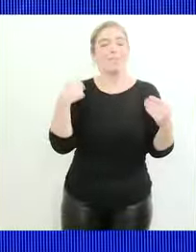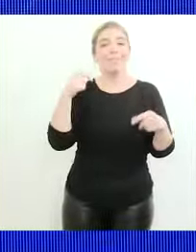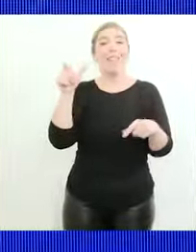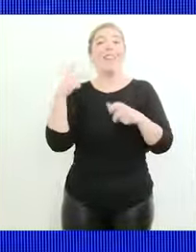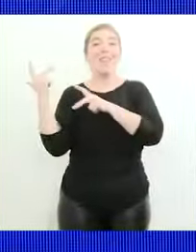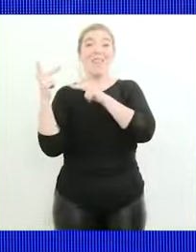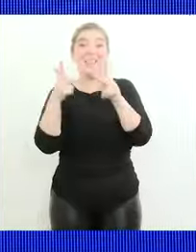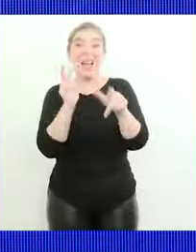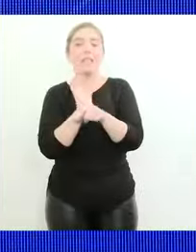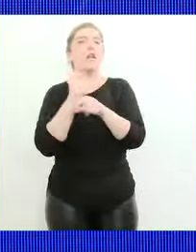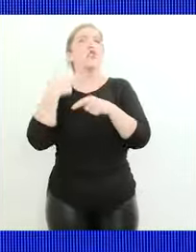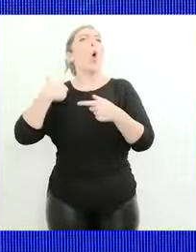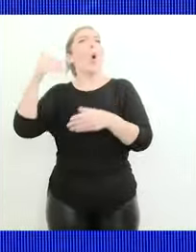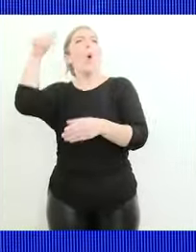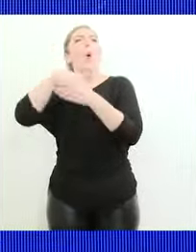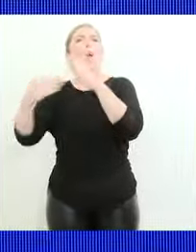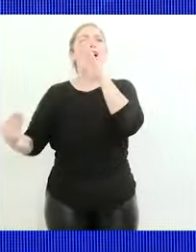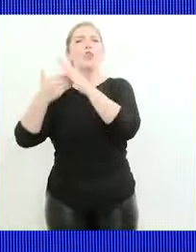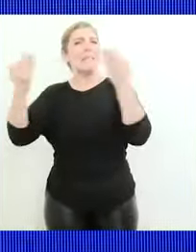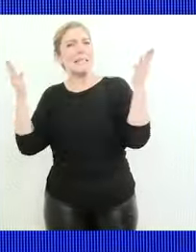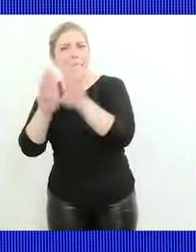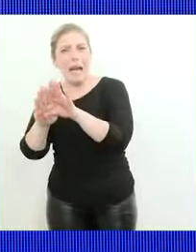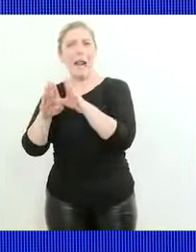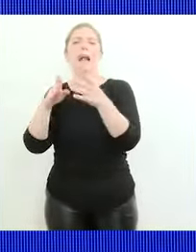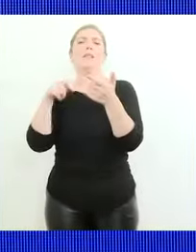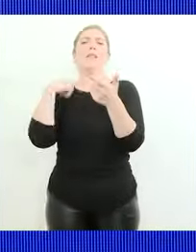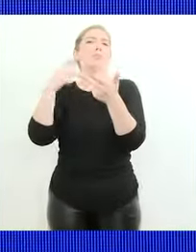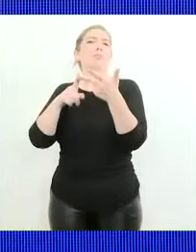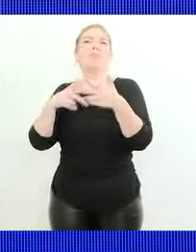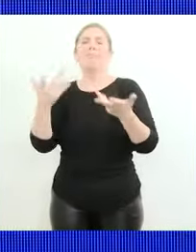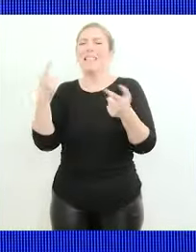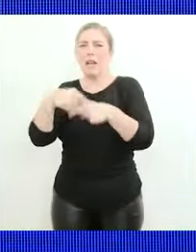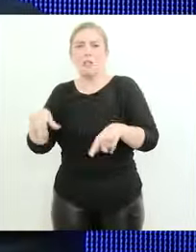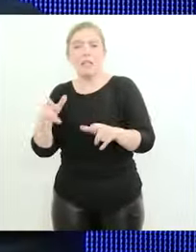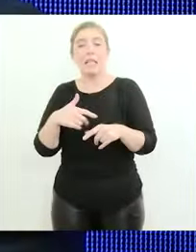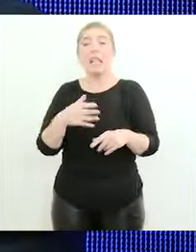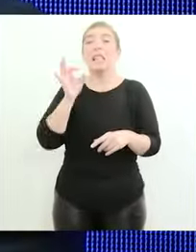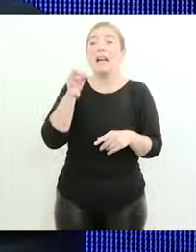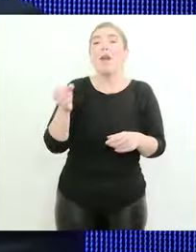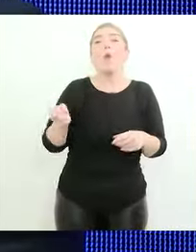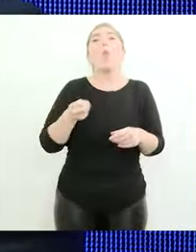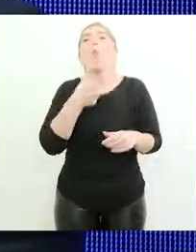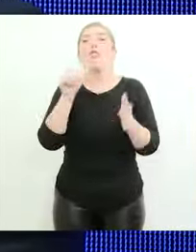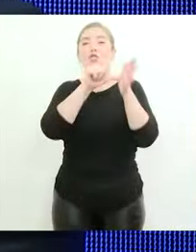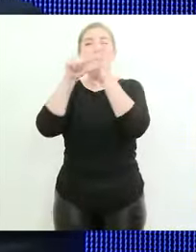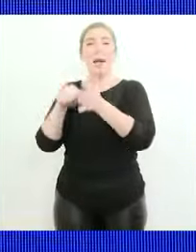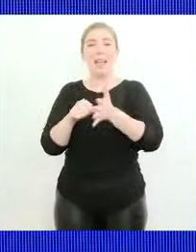miren voy a cerrar el banco central voy a traer voy a ¿saben cuántos países tienen dolarización?